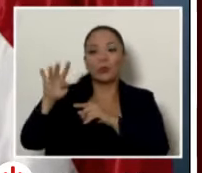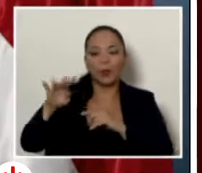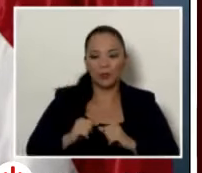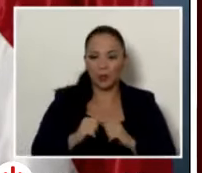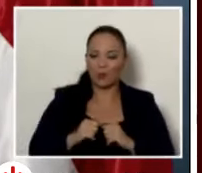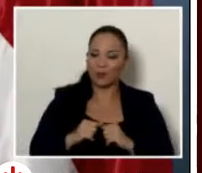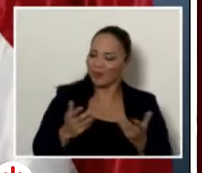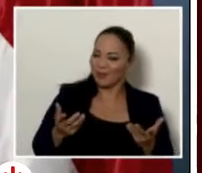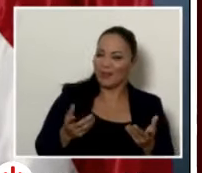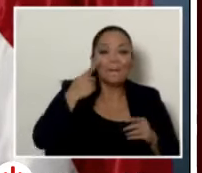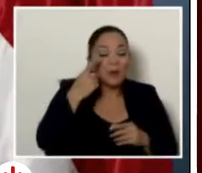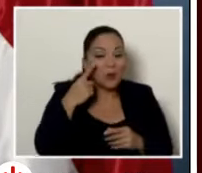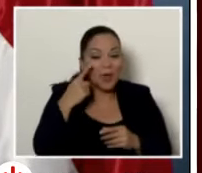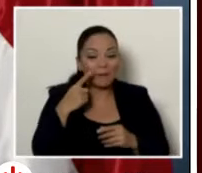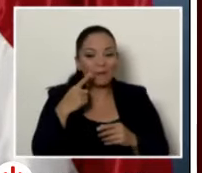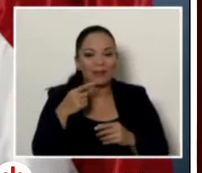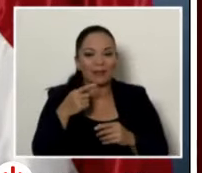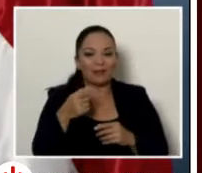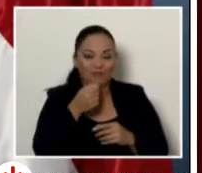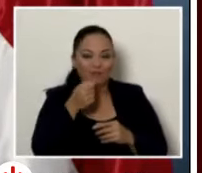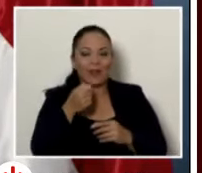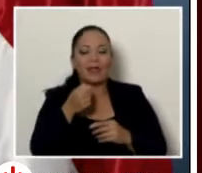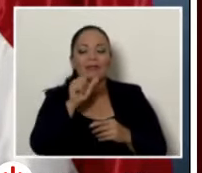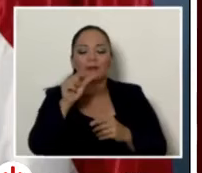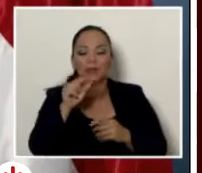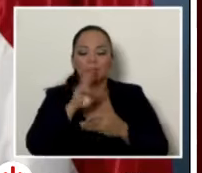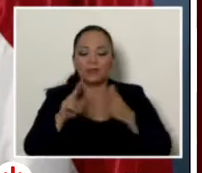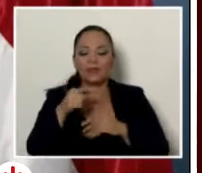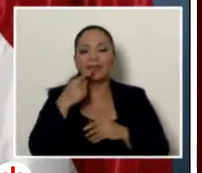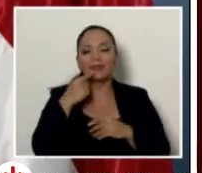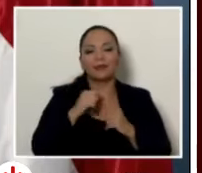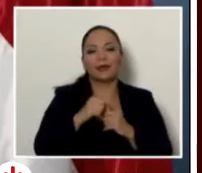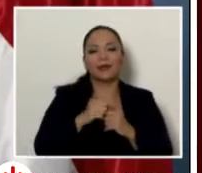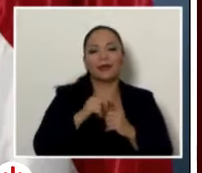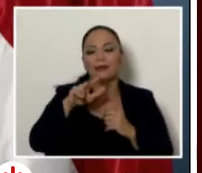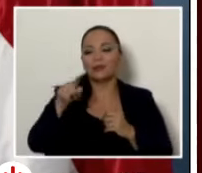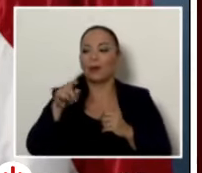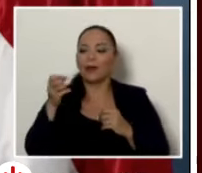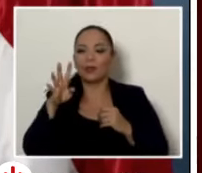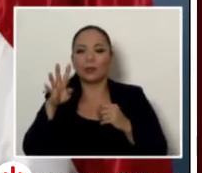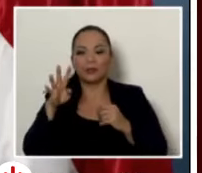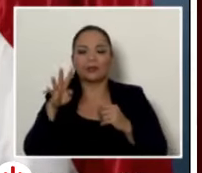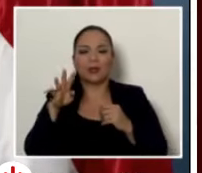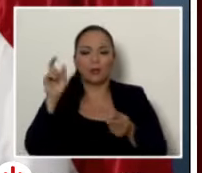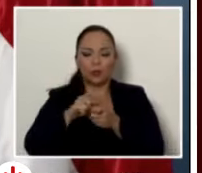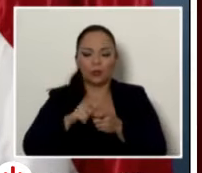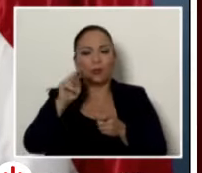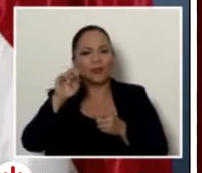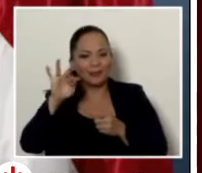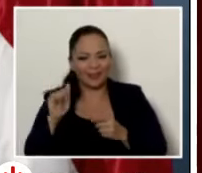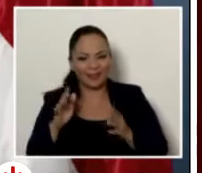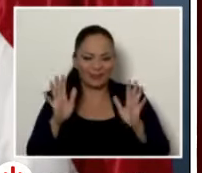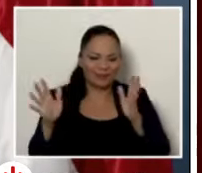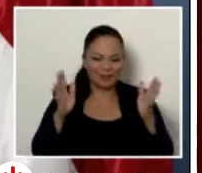universidad que la fracción de gobierno tiene una aprobación neta superior de 3.14 entonces costarricenses